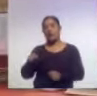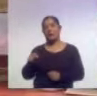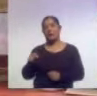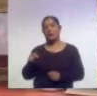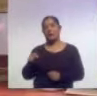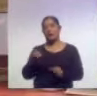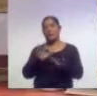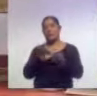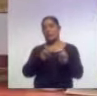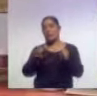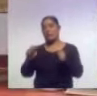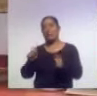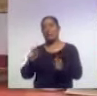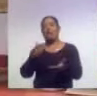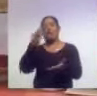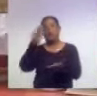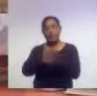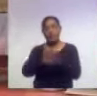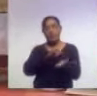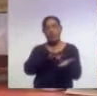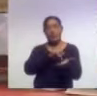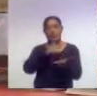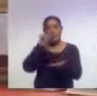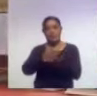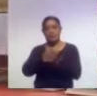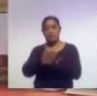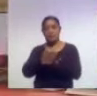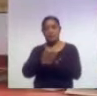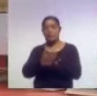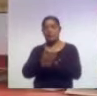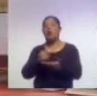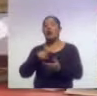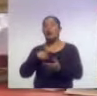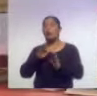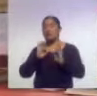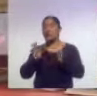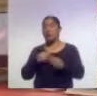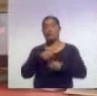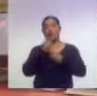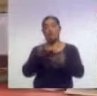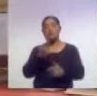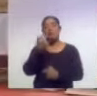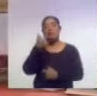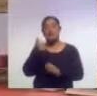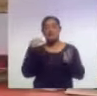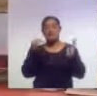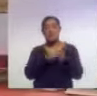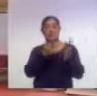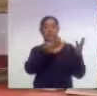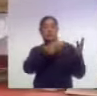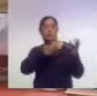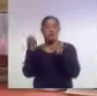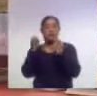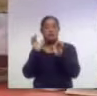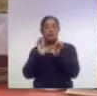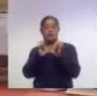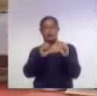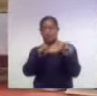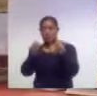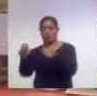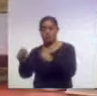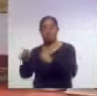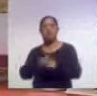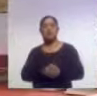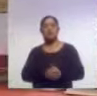aproximadamente 6.900 constancias de liberación en jóvenes